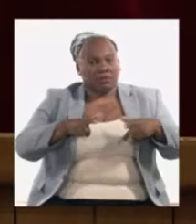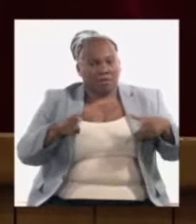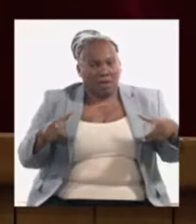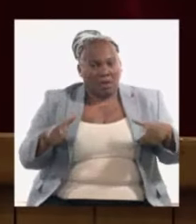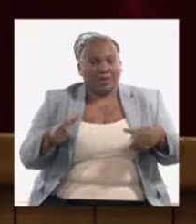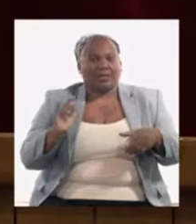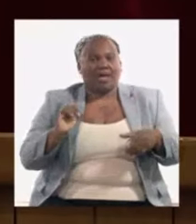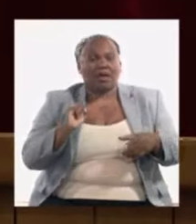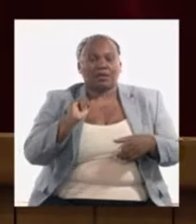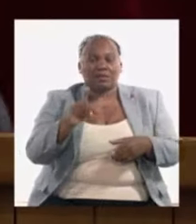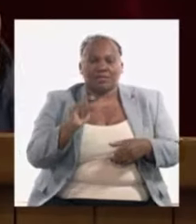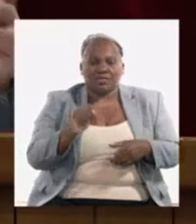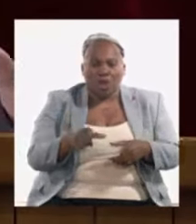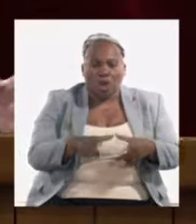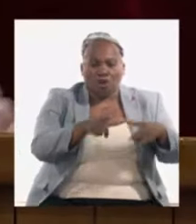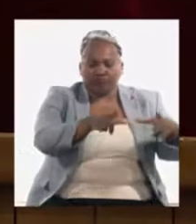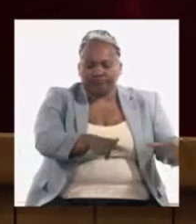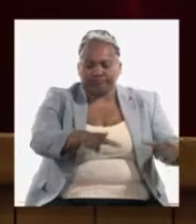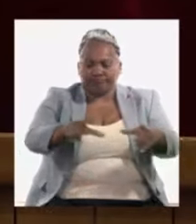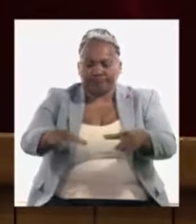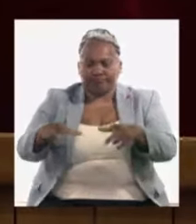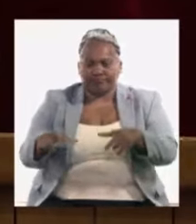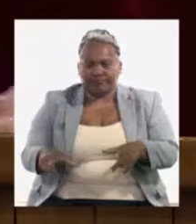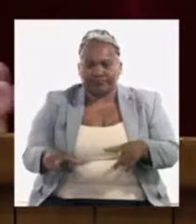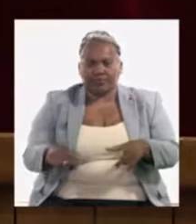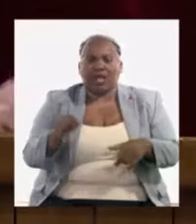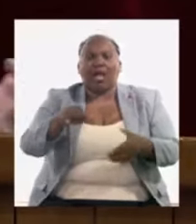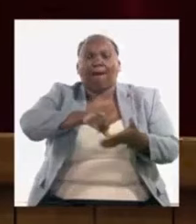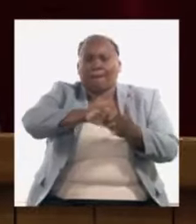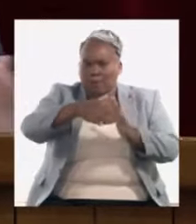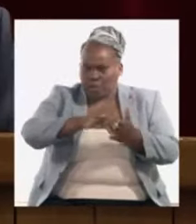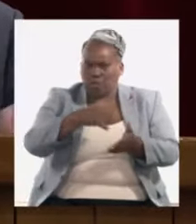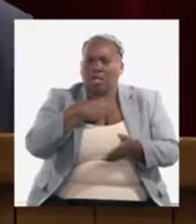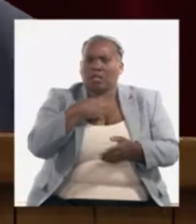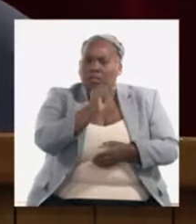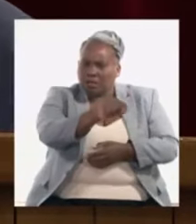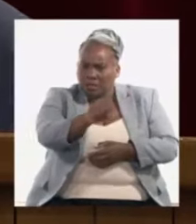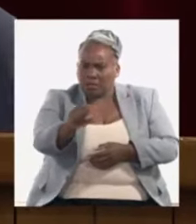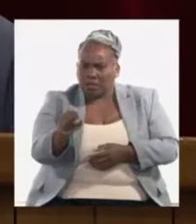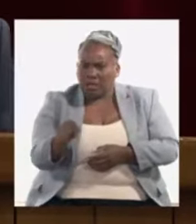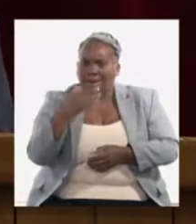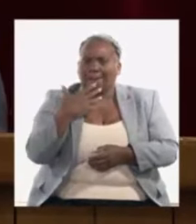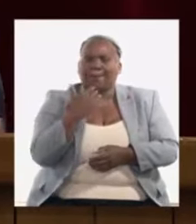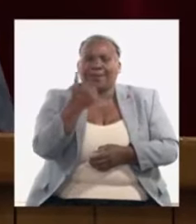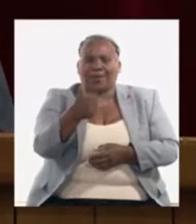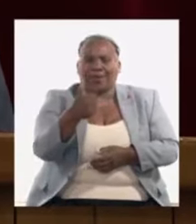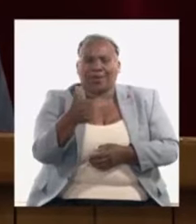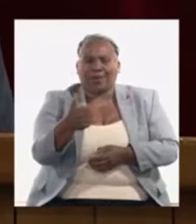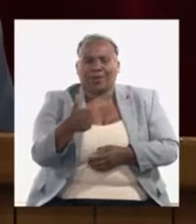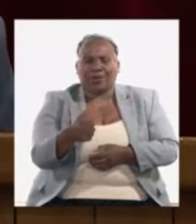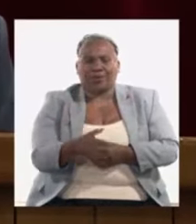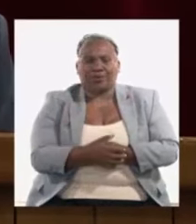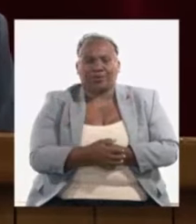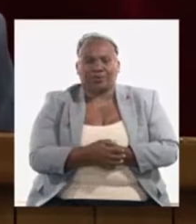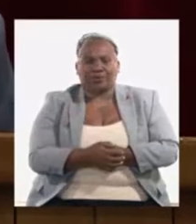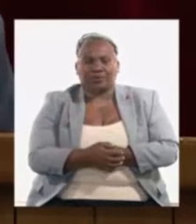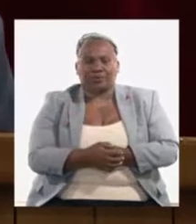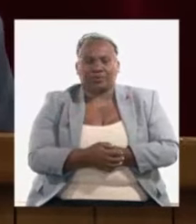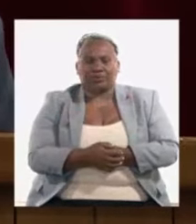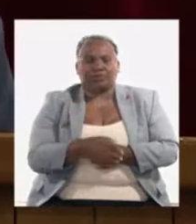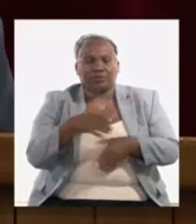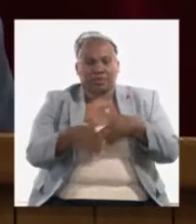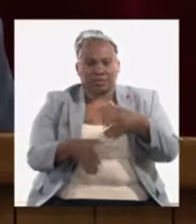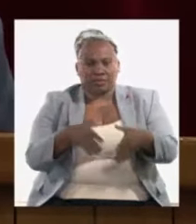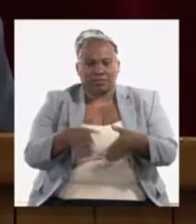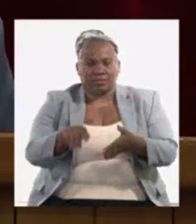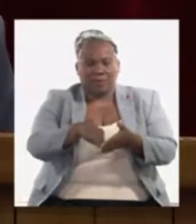de inversiones en las fuentes renovables de energía hay proyectos en ese sentido que mejorarán también la participación